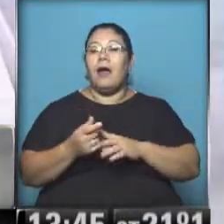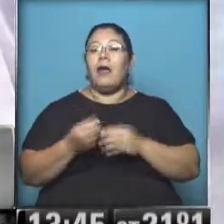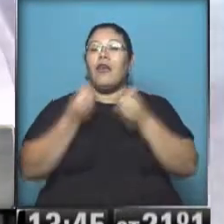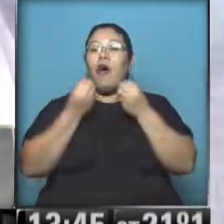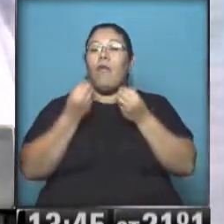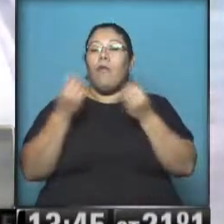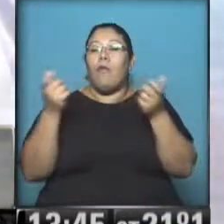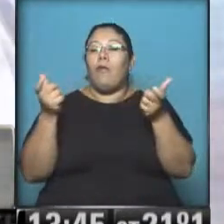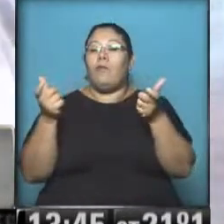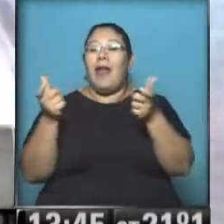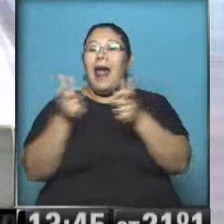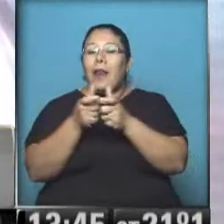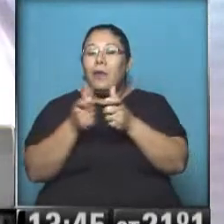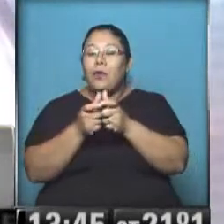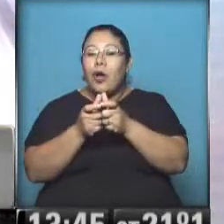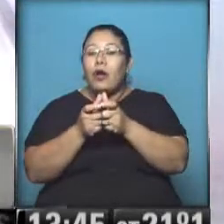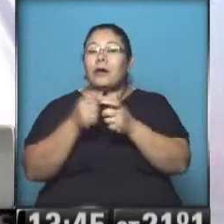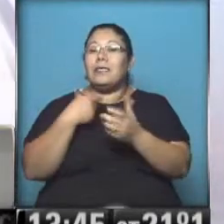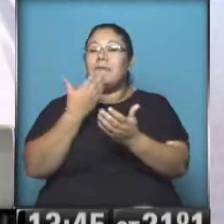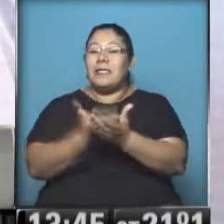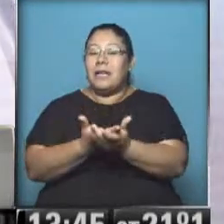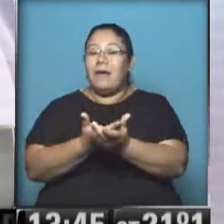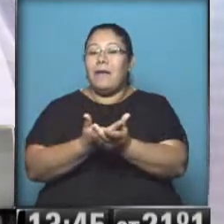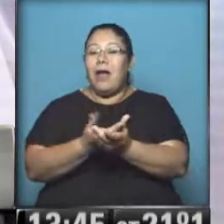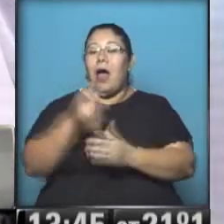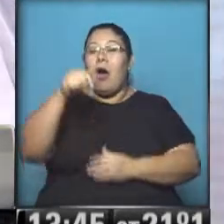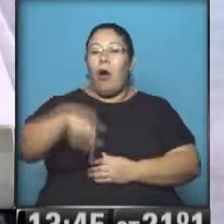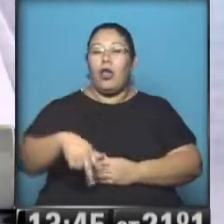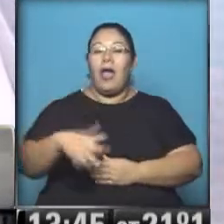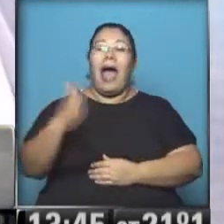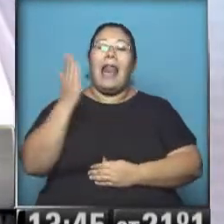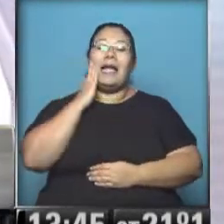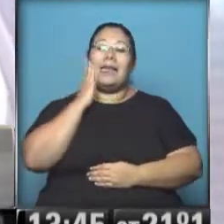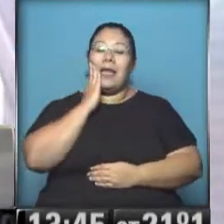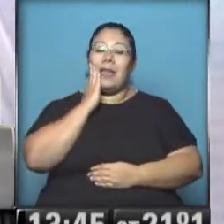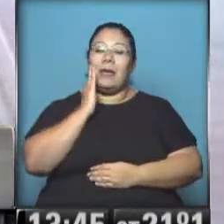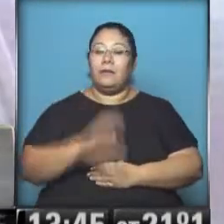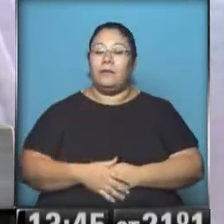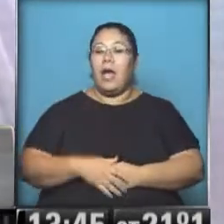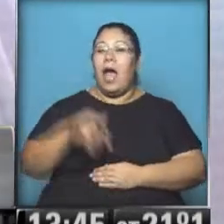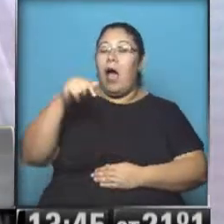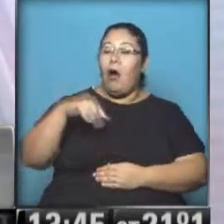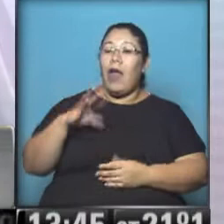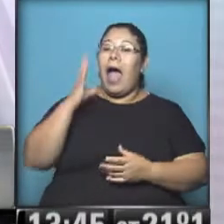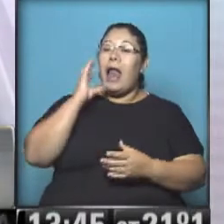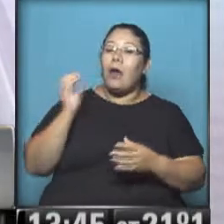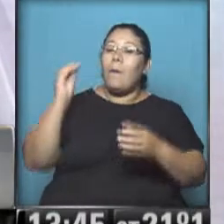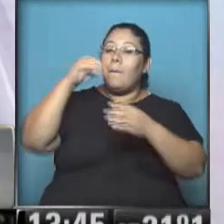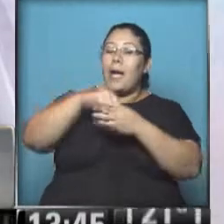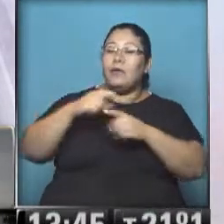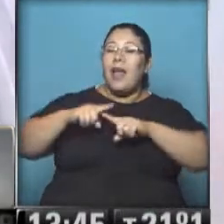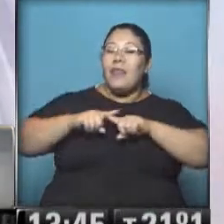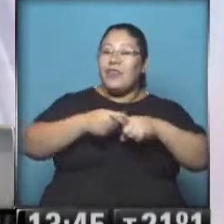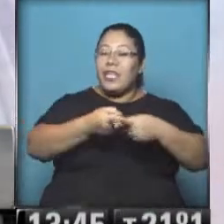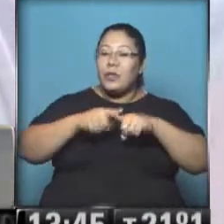presentación en el día de hoy, esta tarde en el Congreso de la Nación. Con un ingrediente político más, que era una discusión, un debate respecto